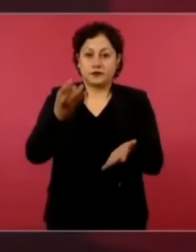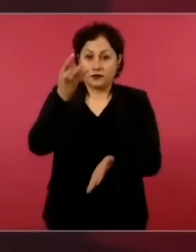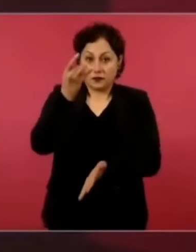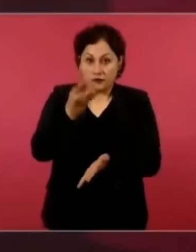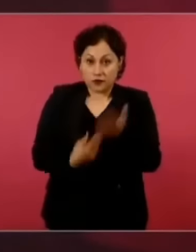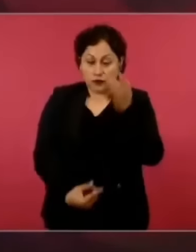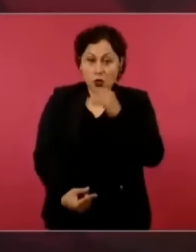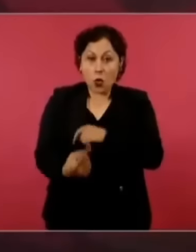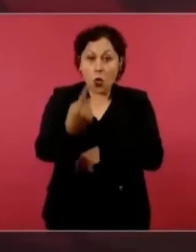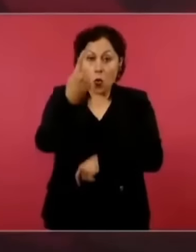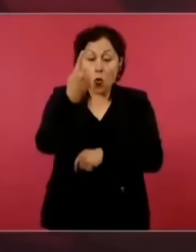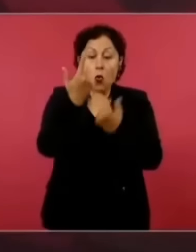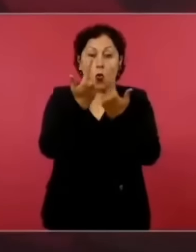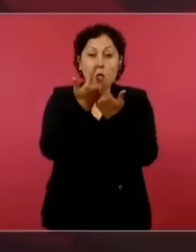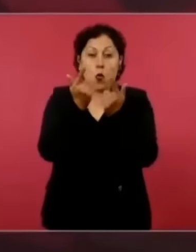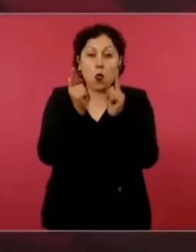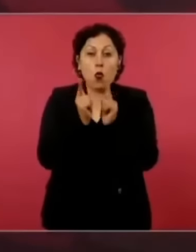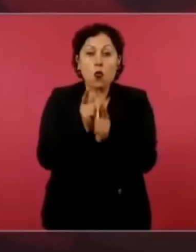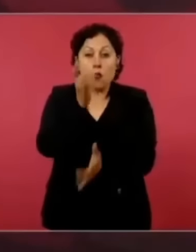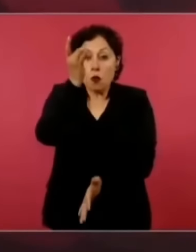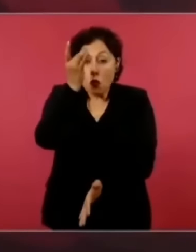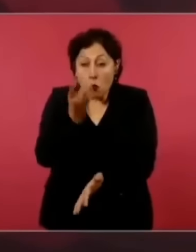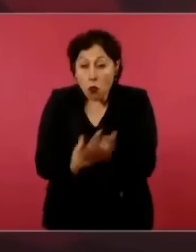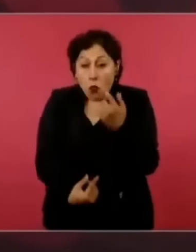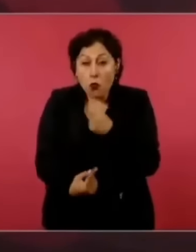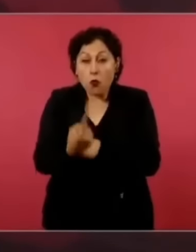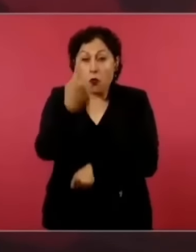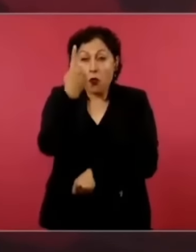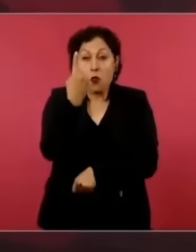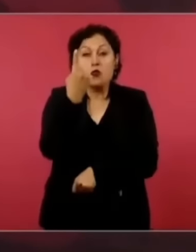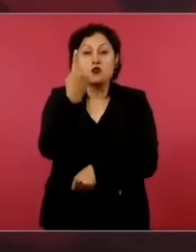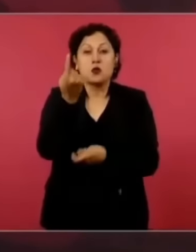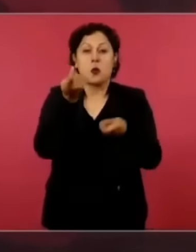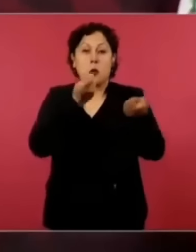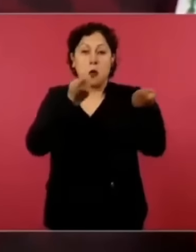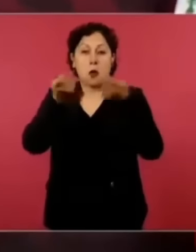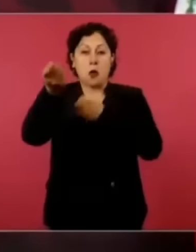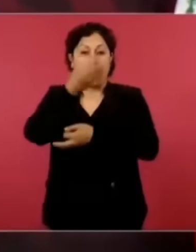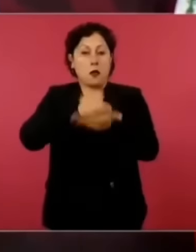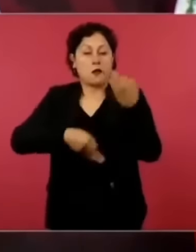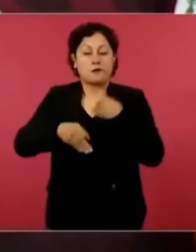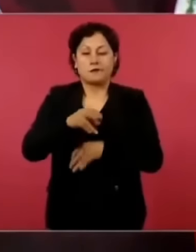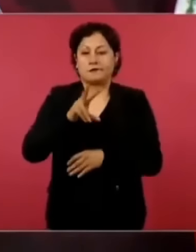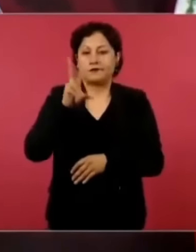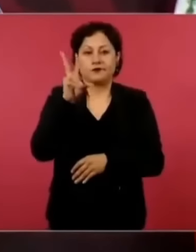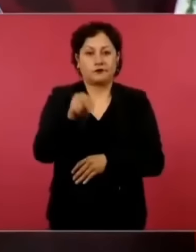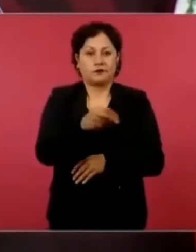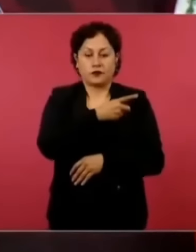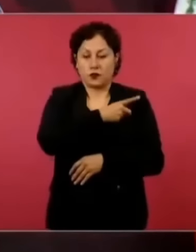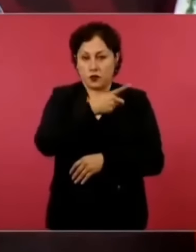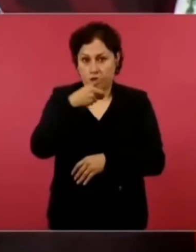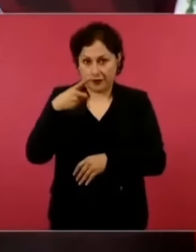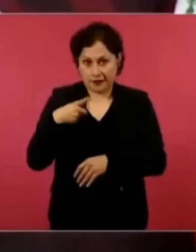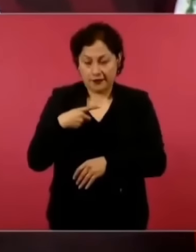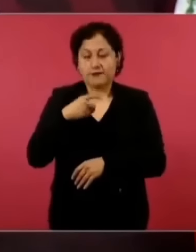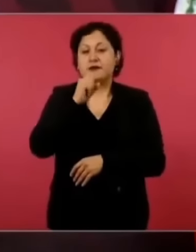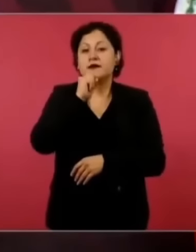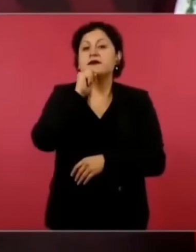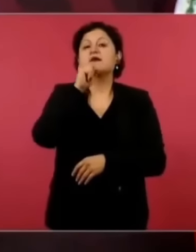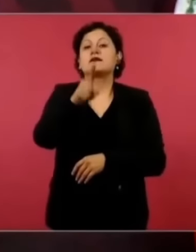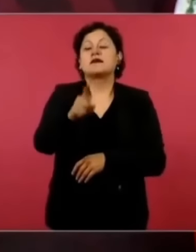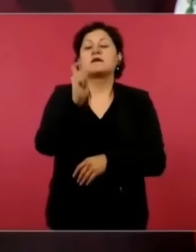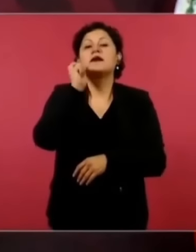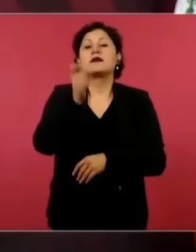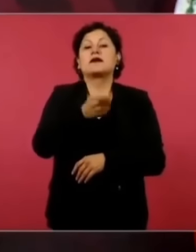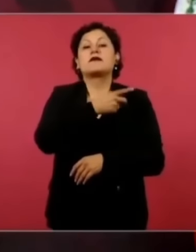No debemos de aspirar a un partido de Estado,